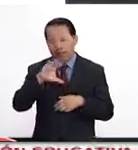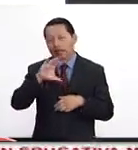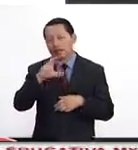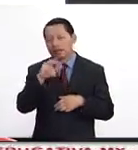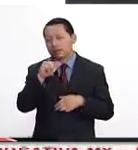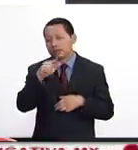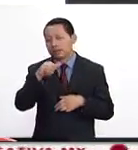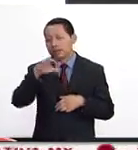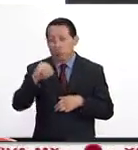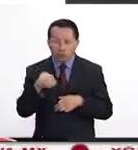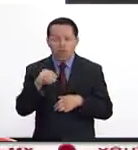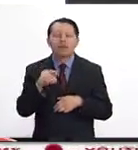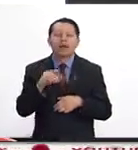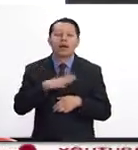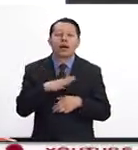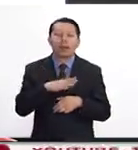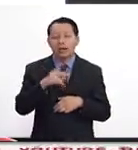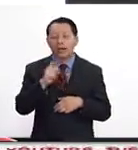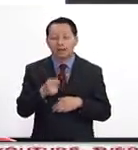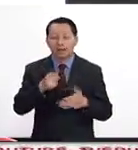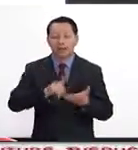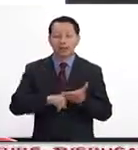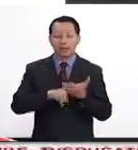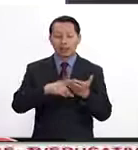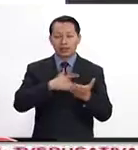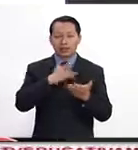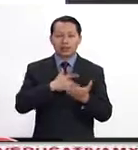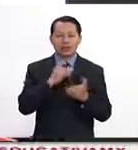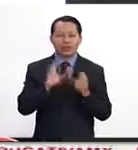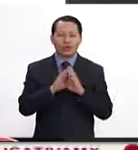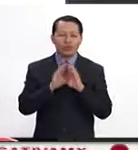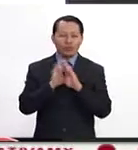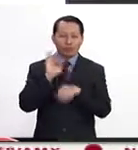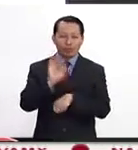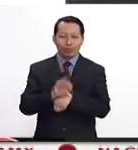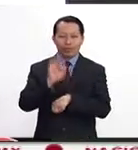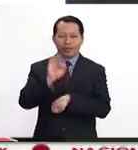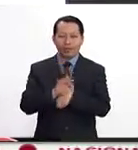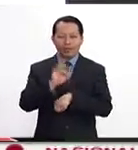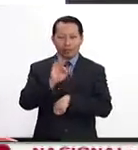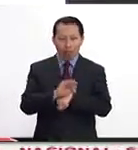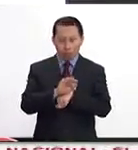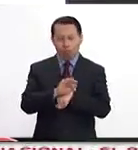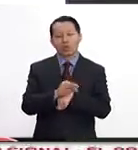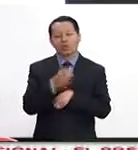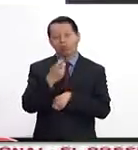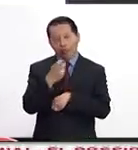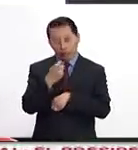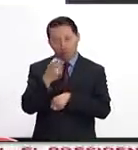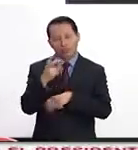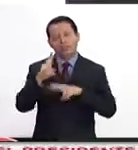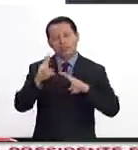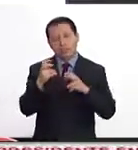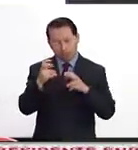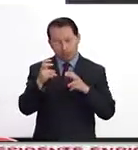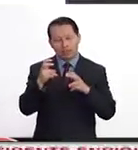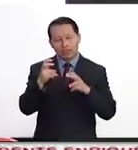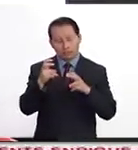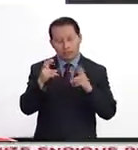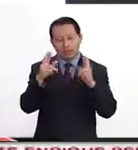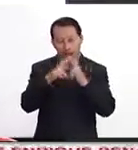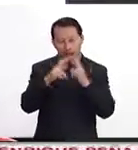En este sentido ellos se consideran protectores de esta rama y vuelvo a lo mismo, el sistema político